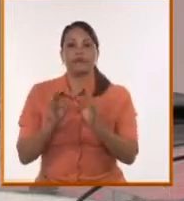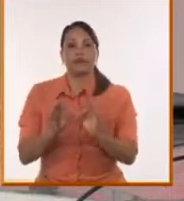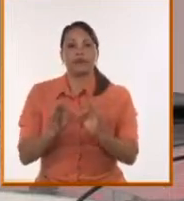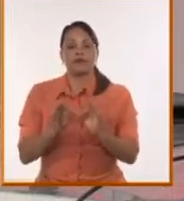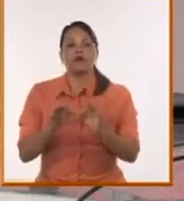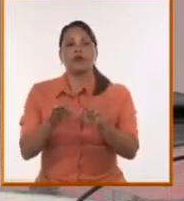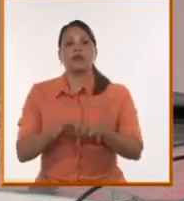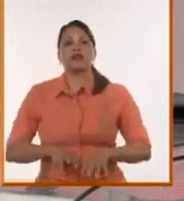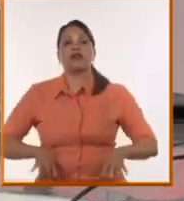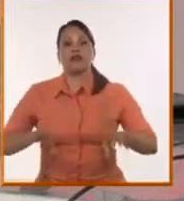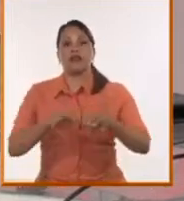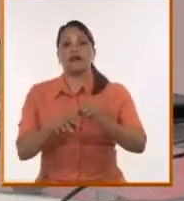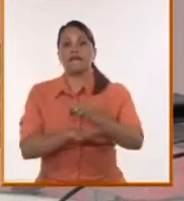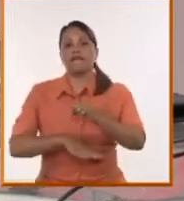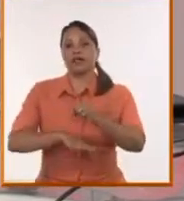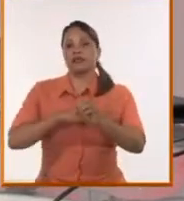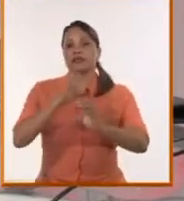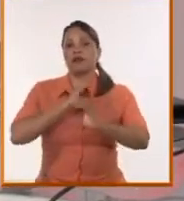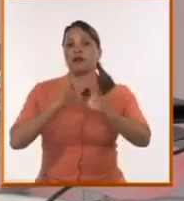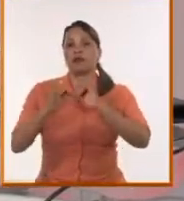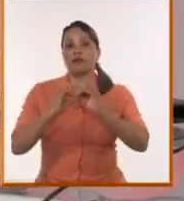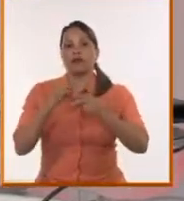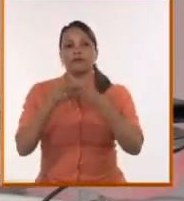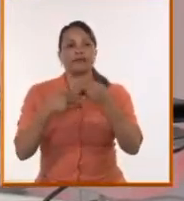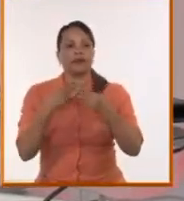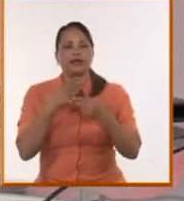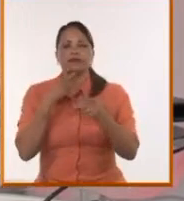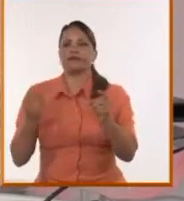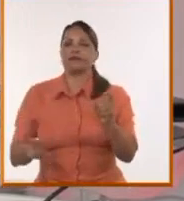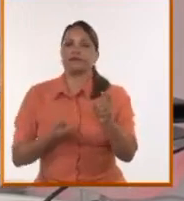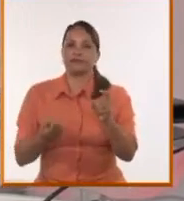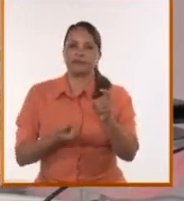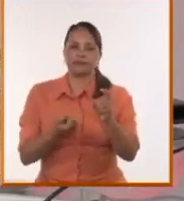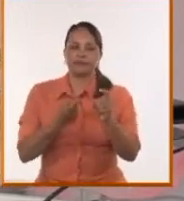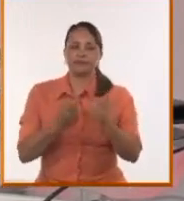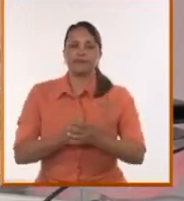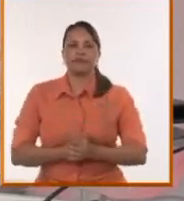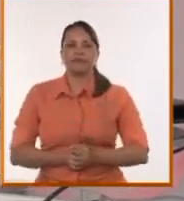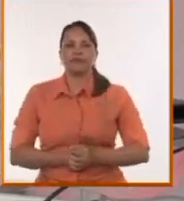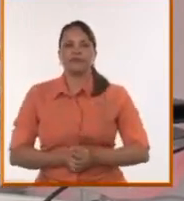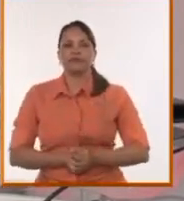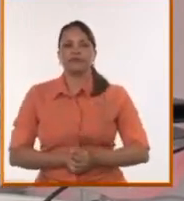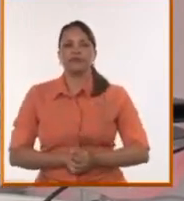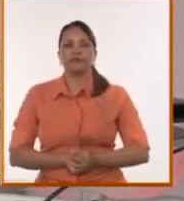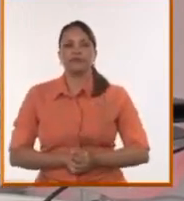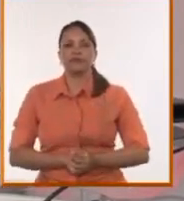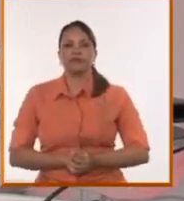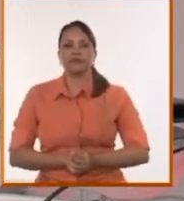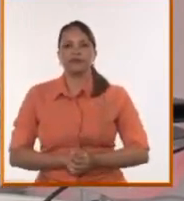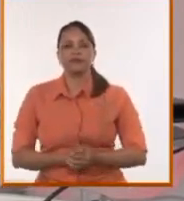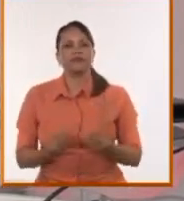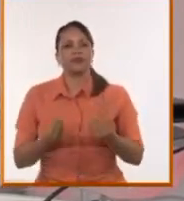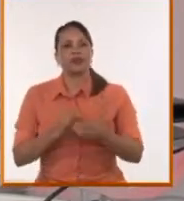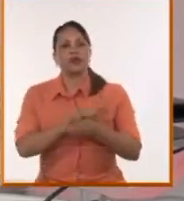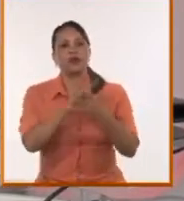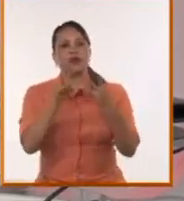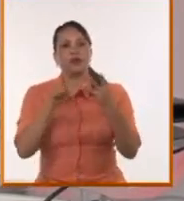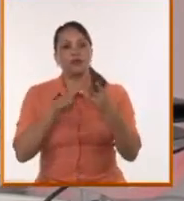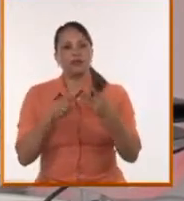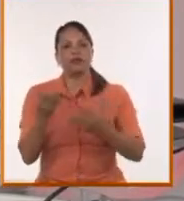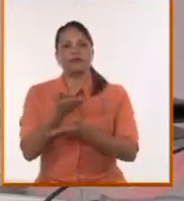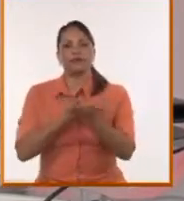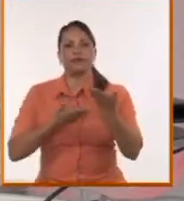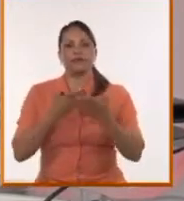base comunicacional desarrolla esas batallas además, por supuesto, de las batallas políticas. Con ellos estaremos compartiendo nuestra mesa